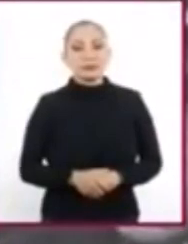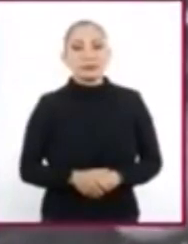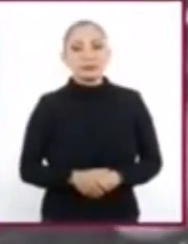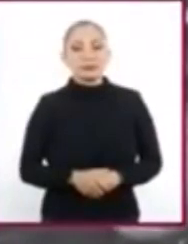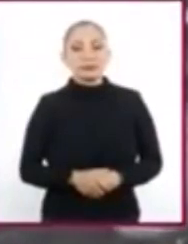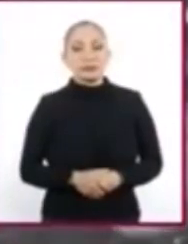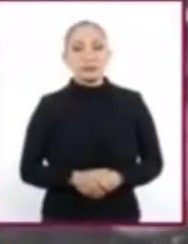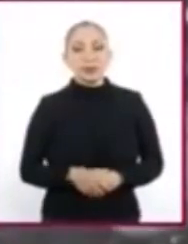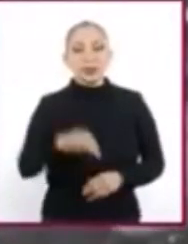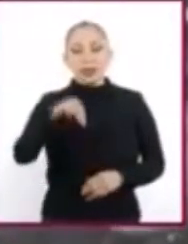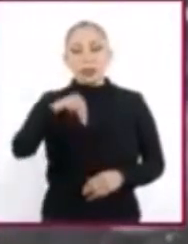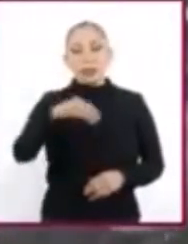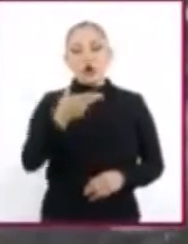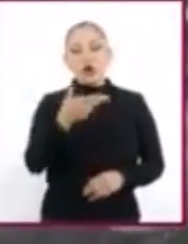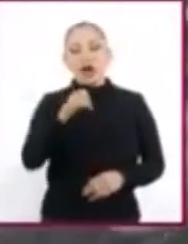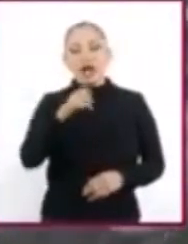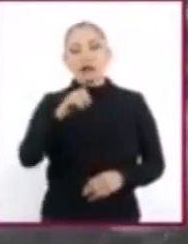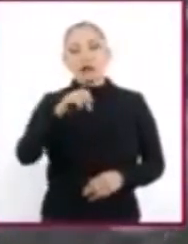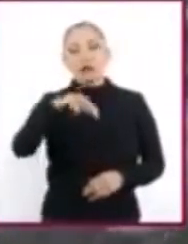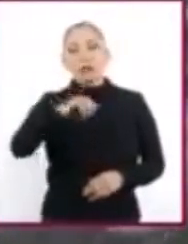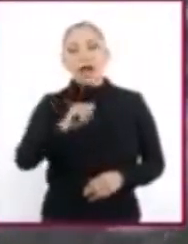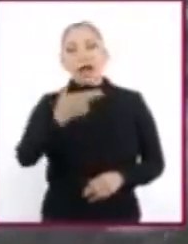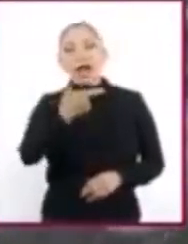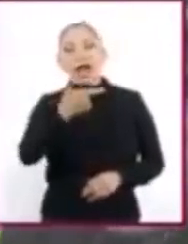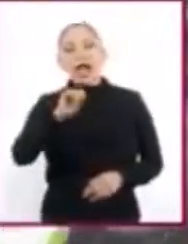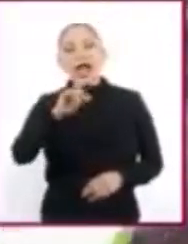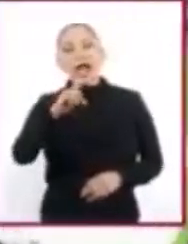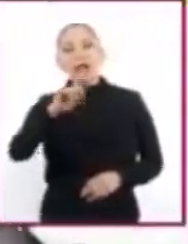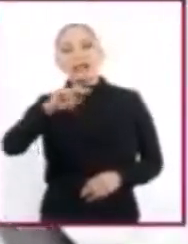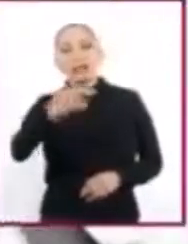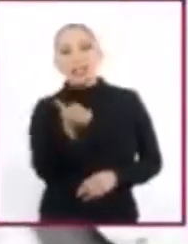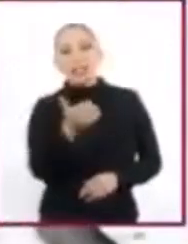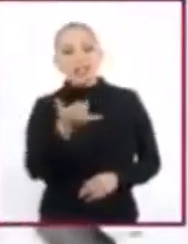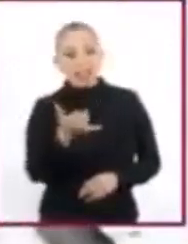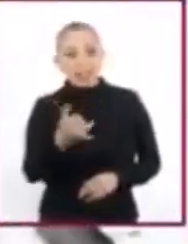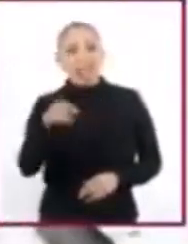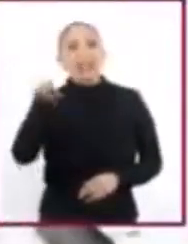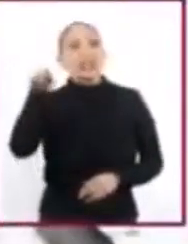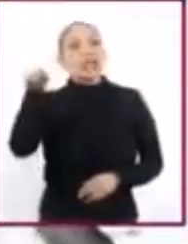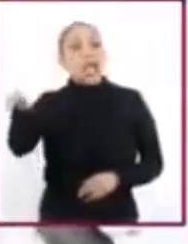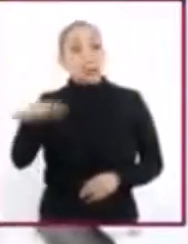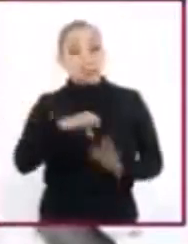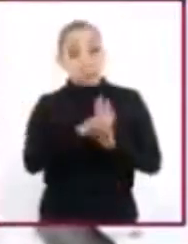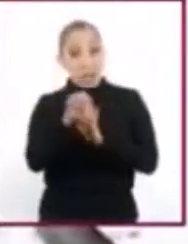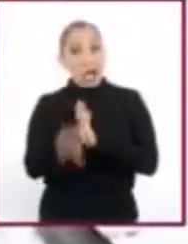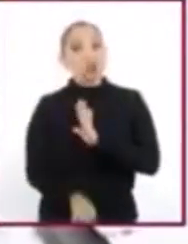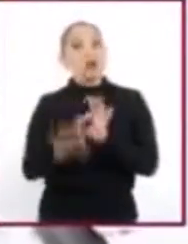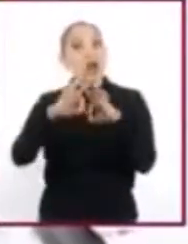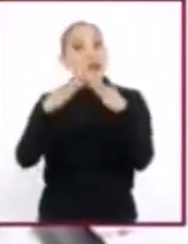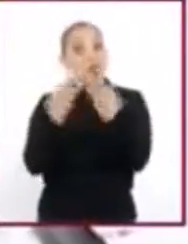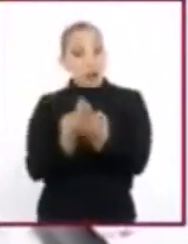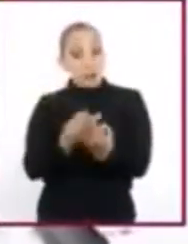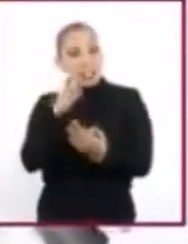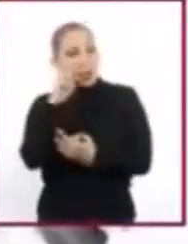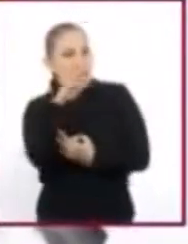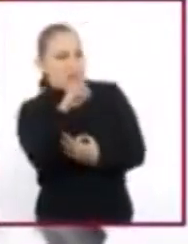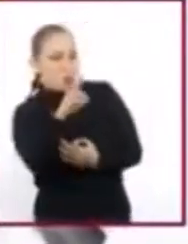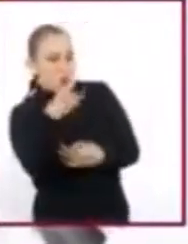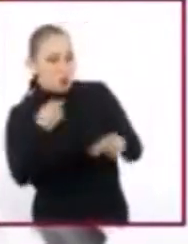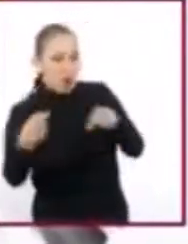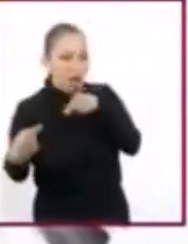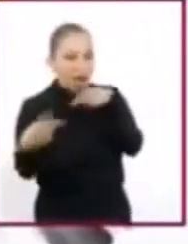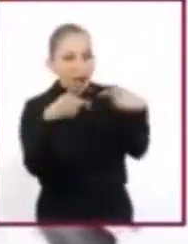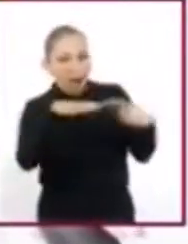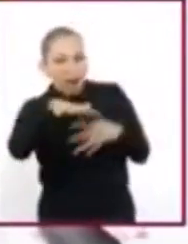Mohandas Karamchand Gandhi, mejor conocido como Mahatma Gandhi, ejemplificó una manera de enfrentar el conflicto